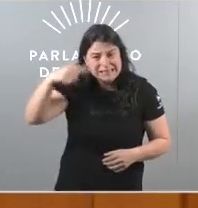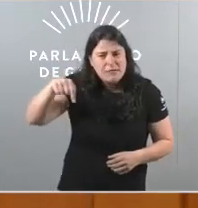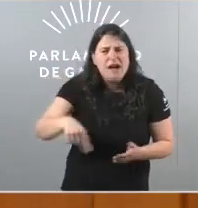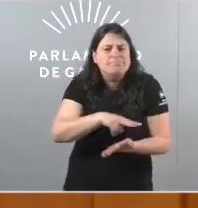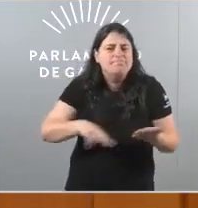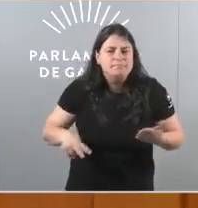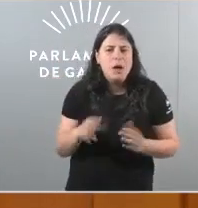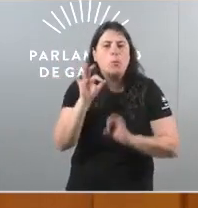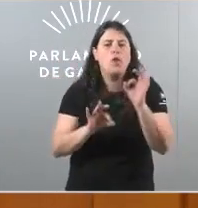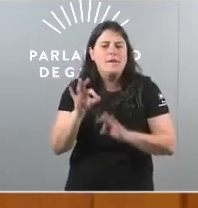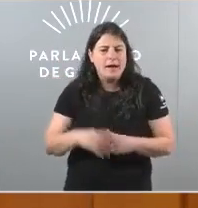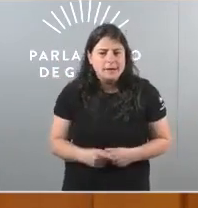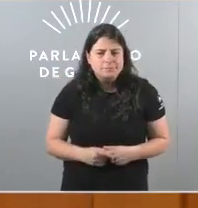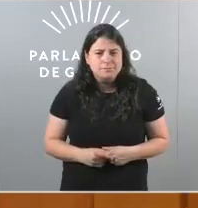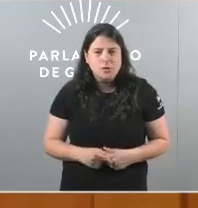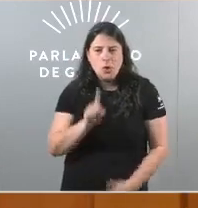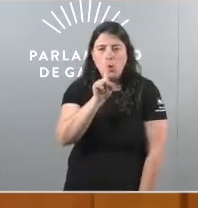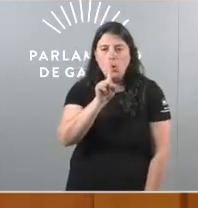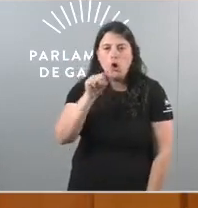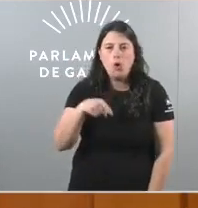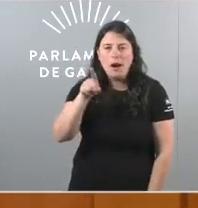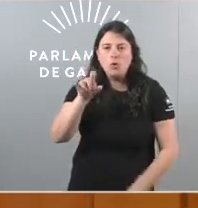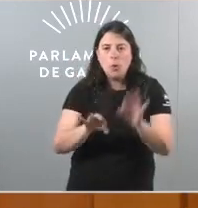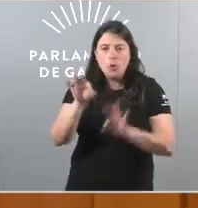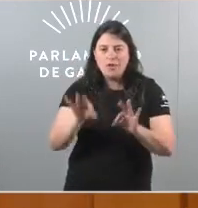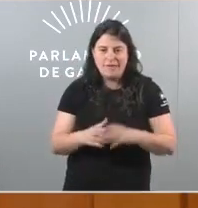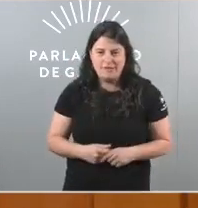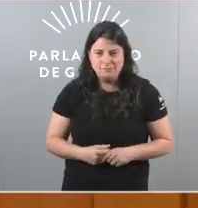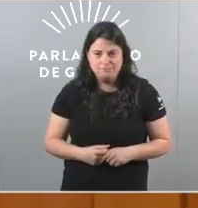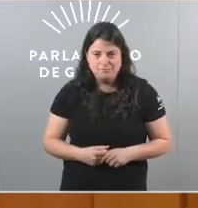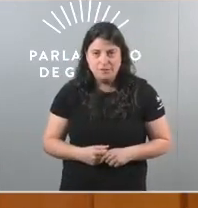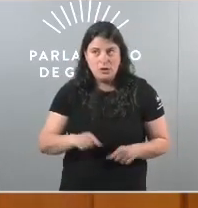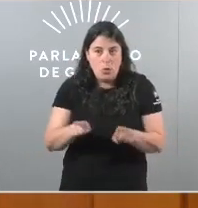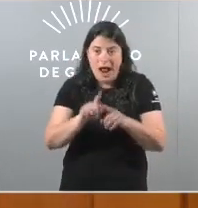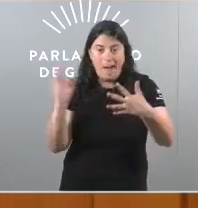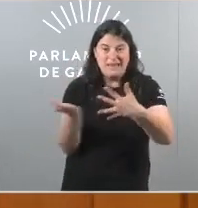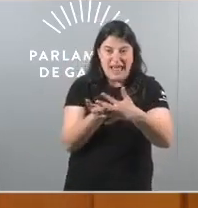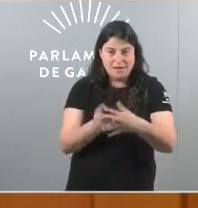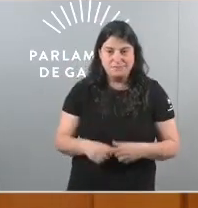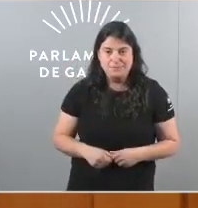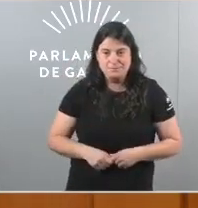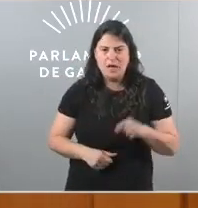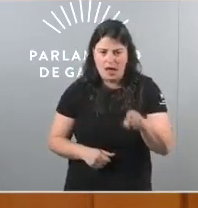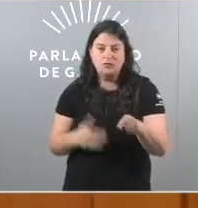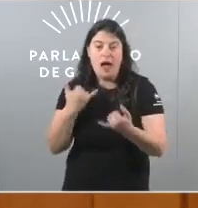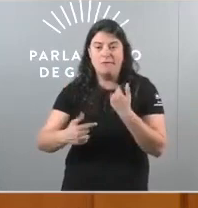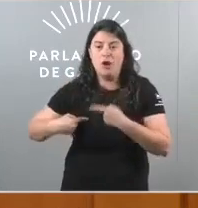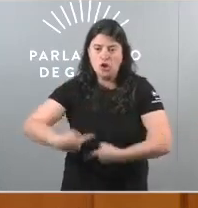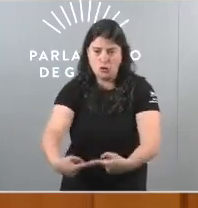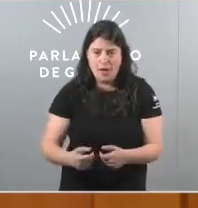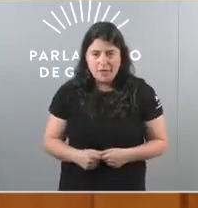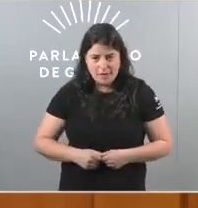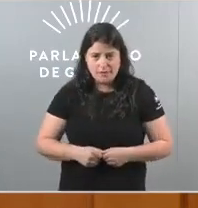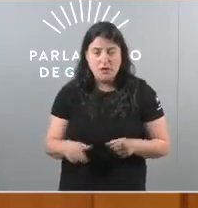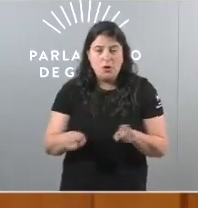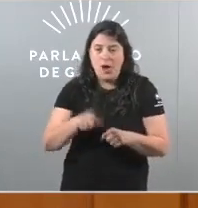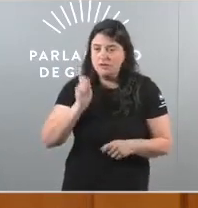Galiza O 1,1% é xustamente a metade E isto claro que ten consecuencias Fuga